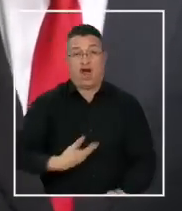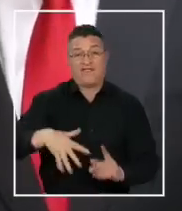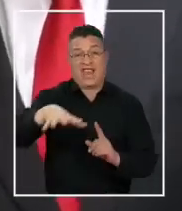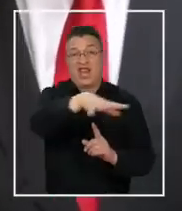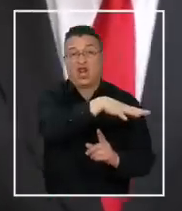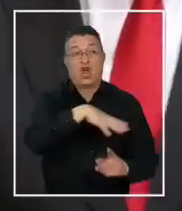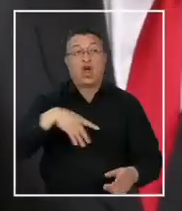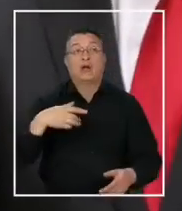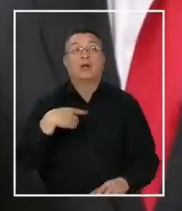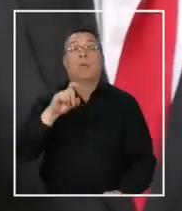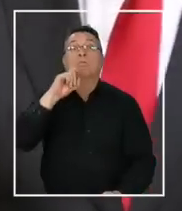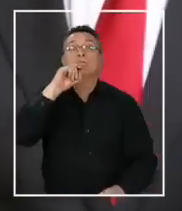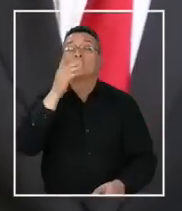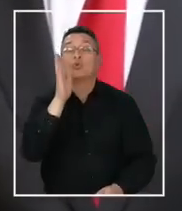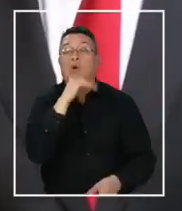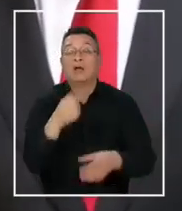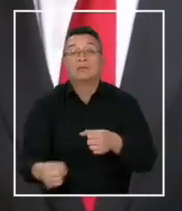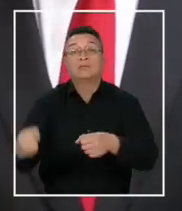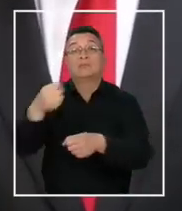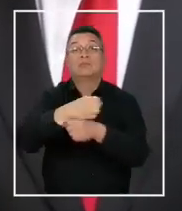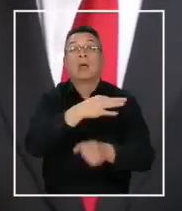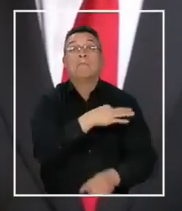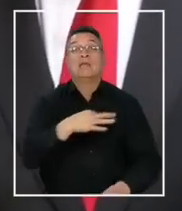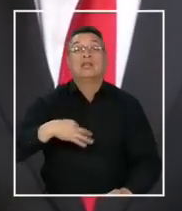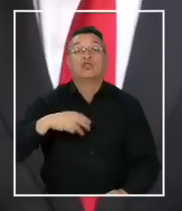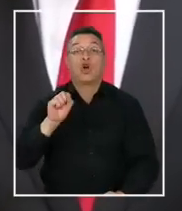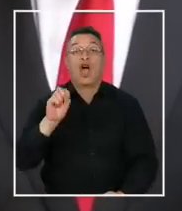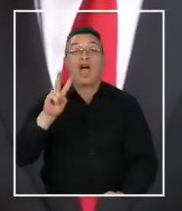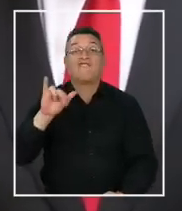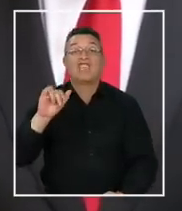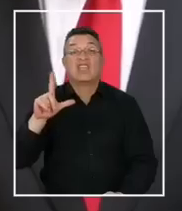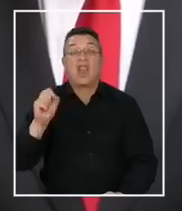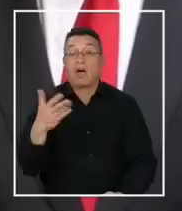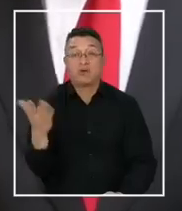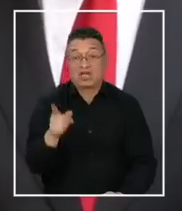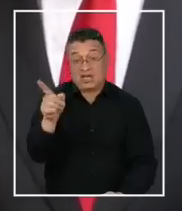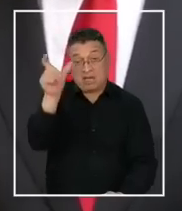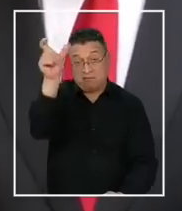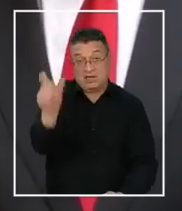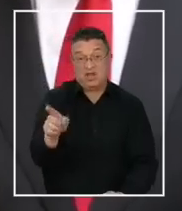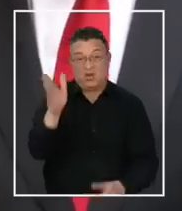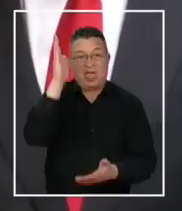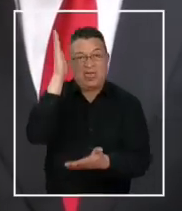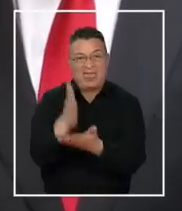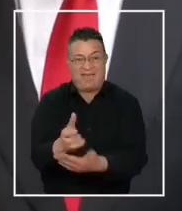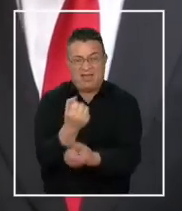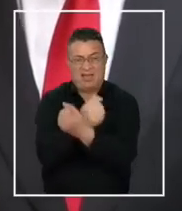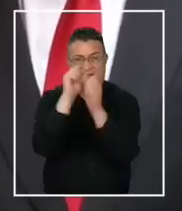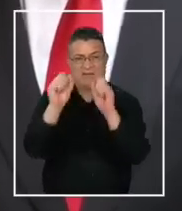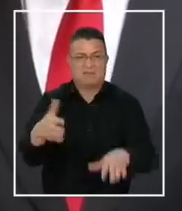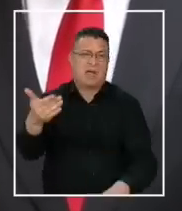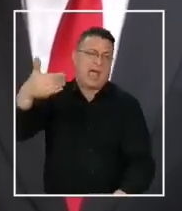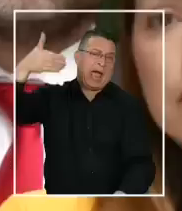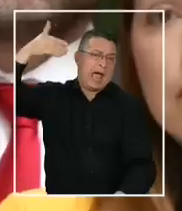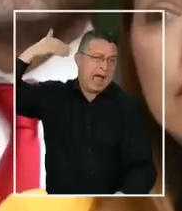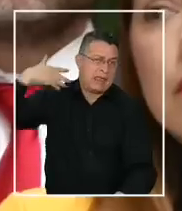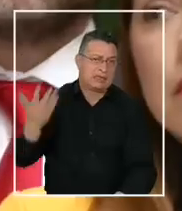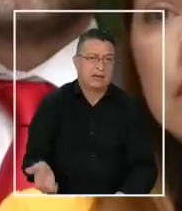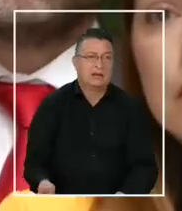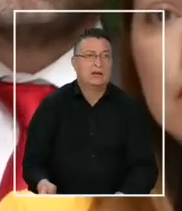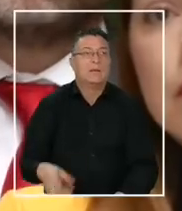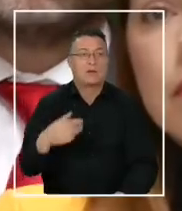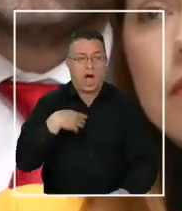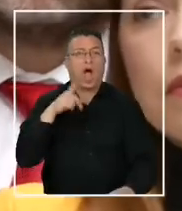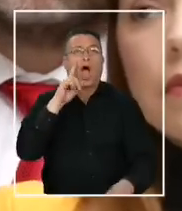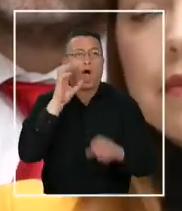quien reemplace al ministro Ávila, porque este ministro debió haber dejado su cargo hace mucho tiempo. Porque tenemos